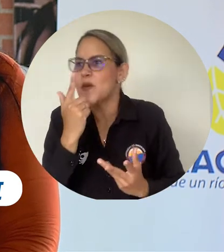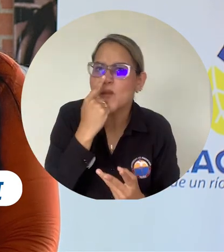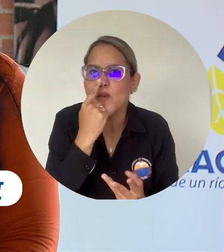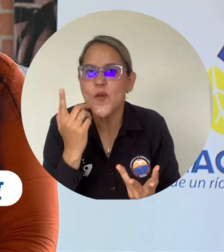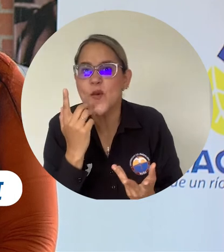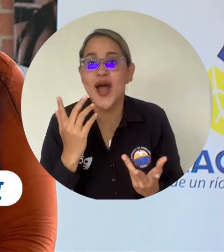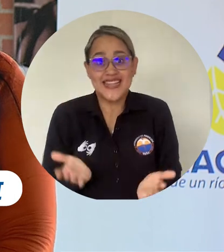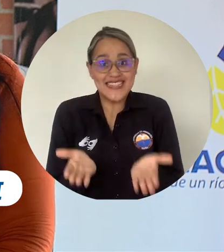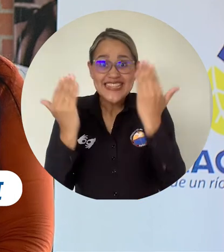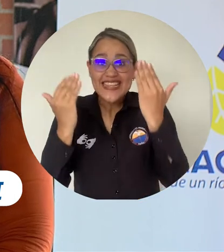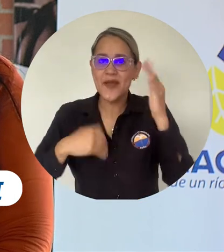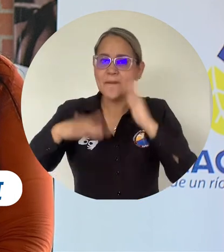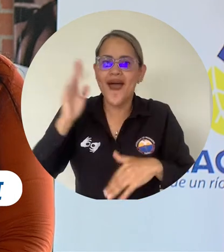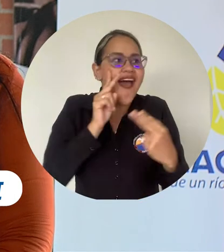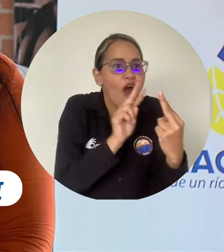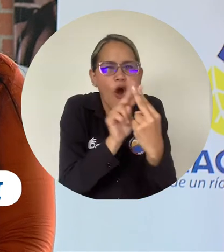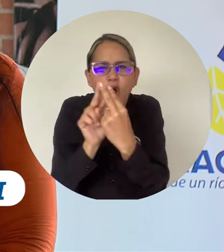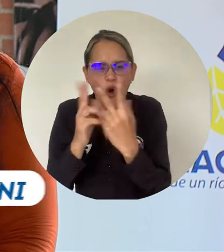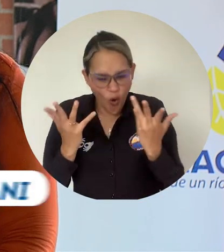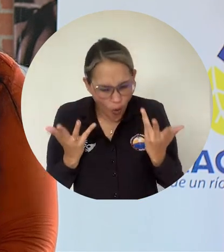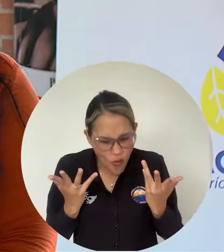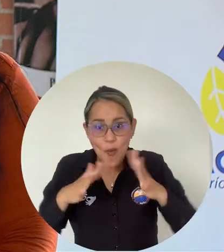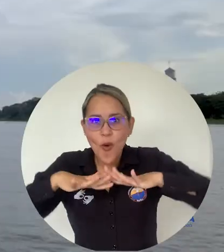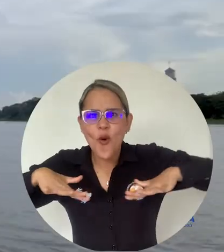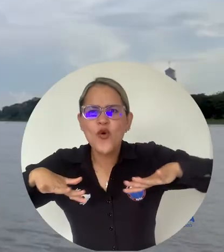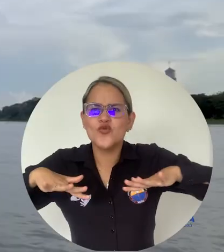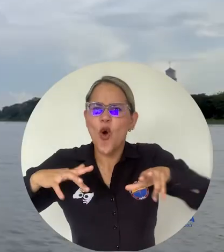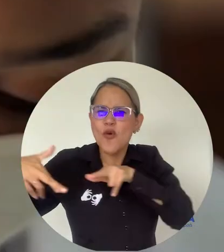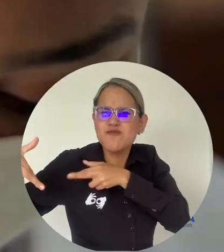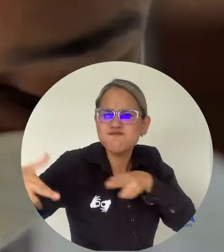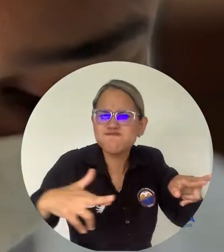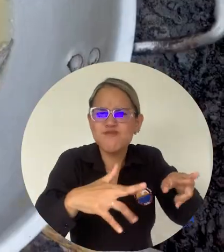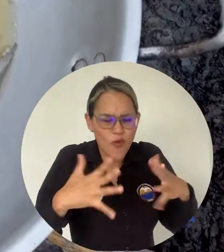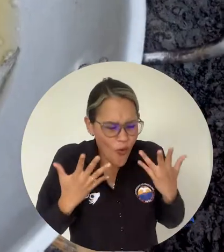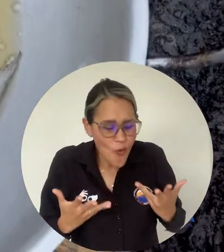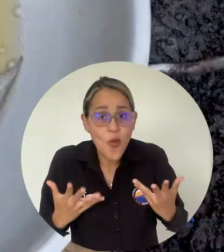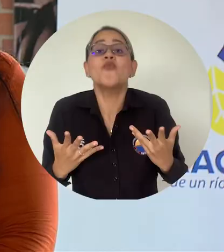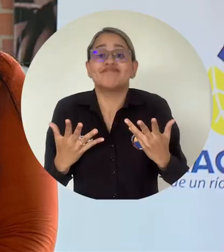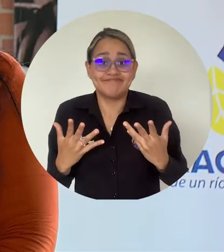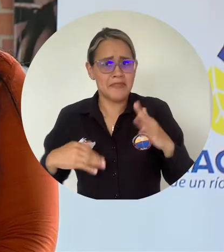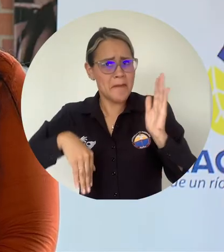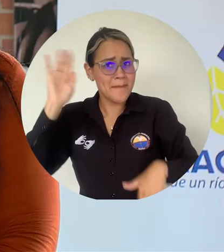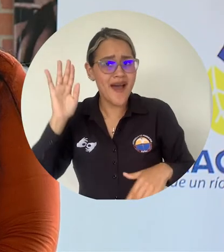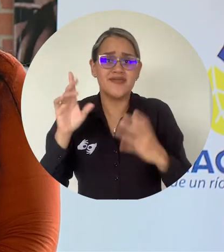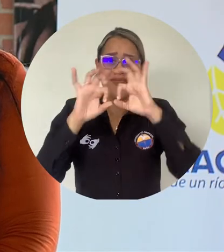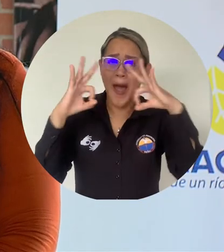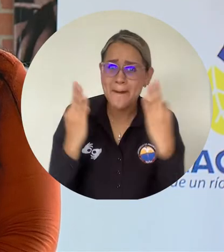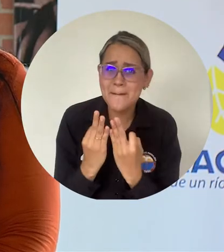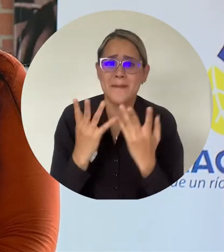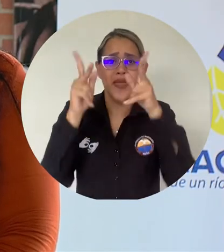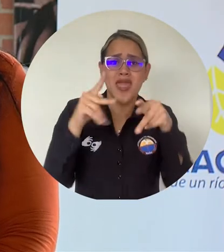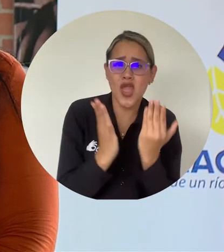permita a ellos tener ganas y ánimos de conocer un poco más de su río, puesto que muchos de nuestros estudiantes y su familia